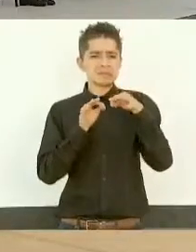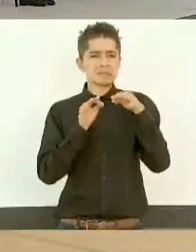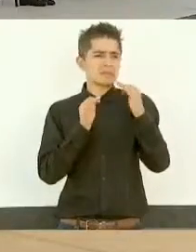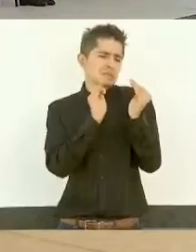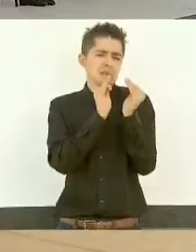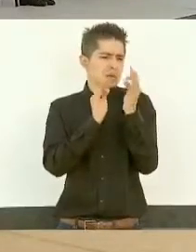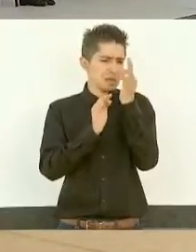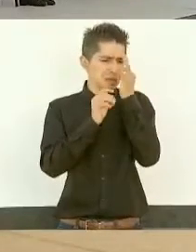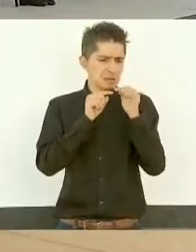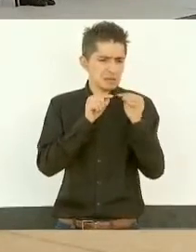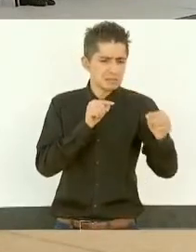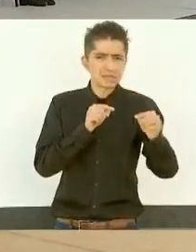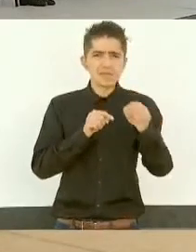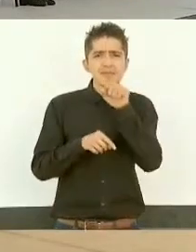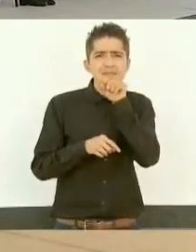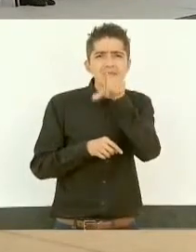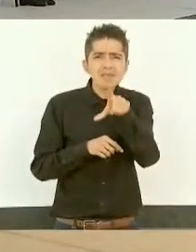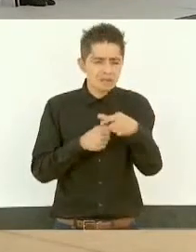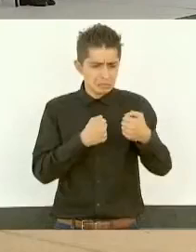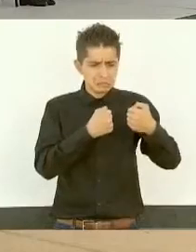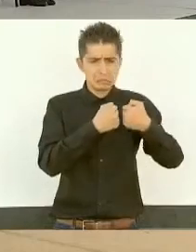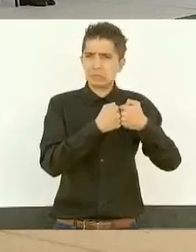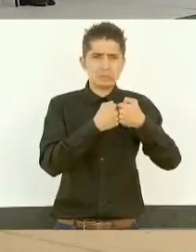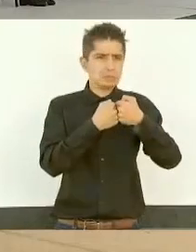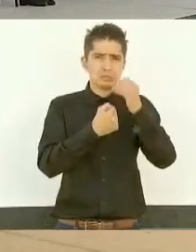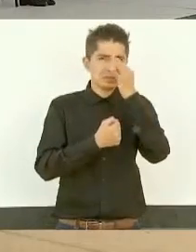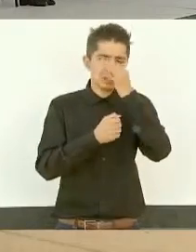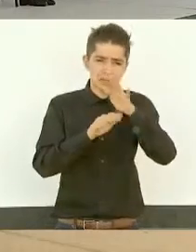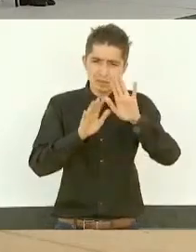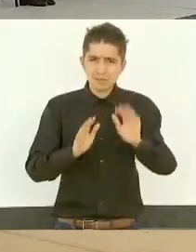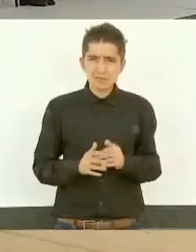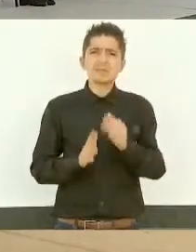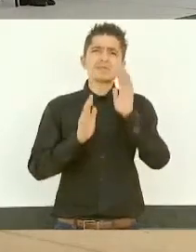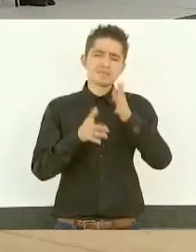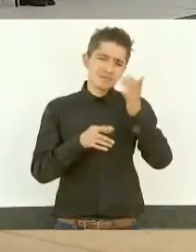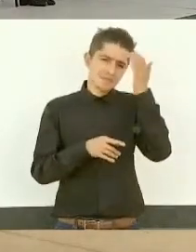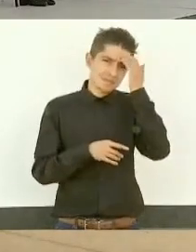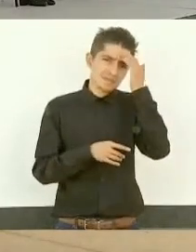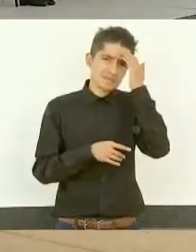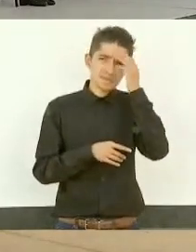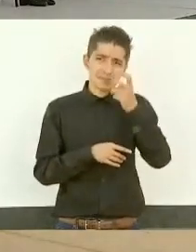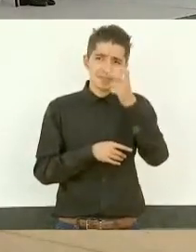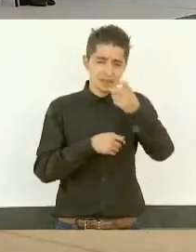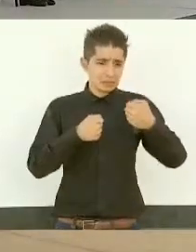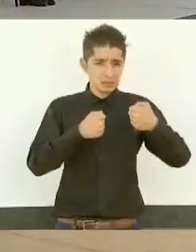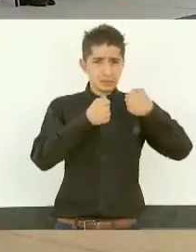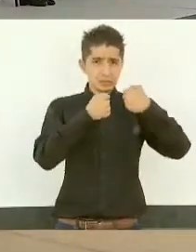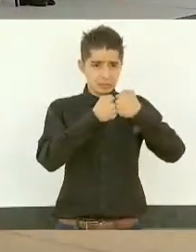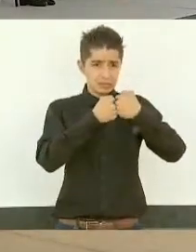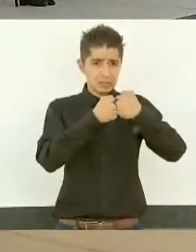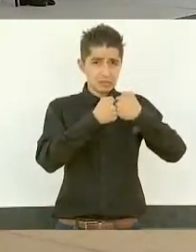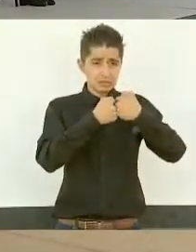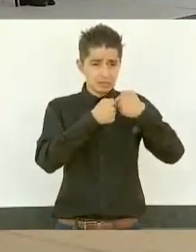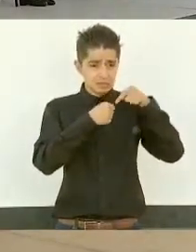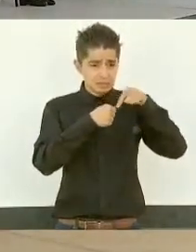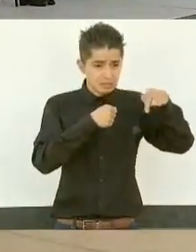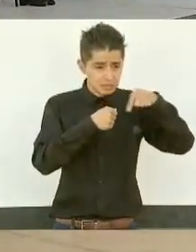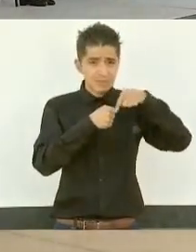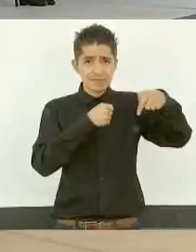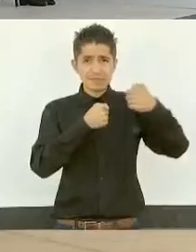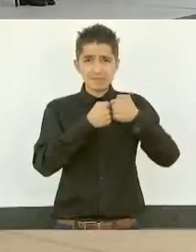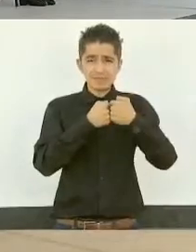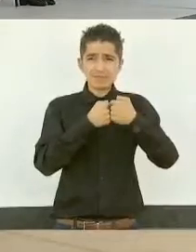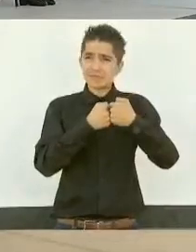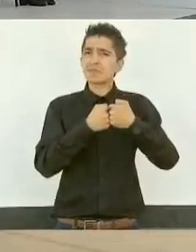Jalisco y que es conocido que en esta zona fronteriza con frecuencia